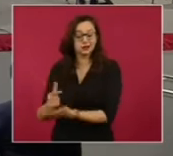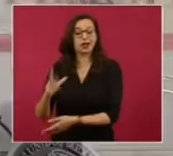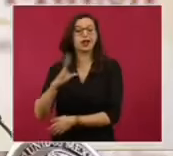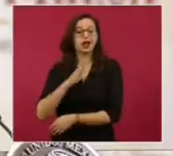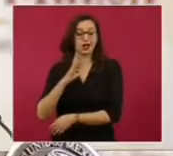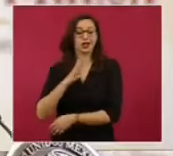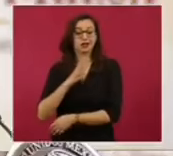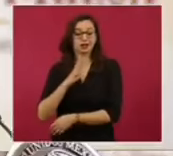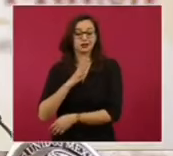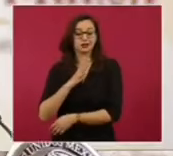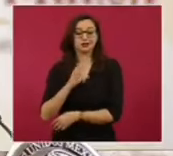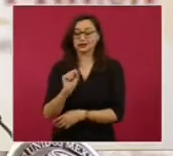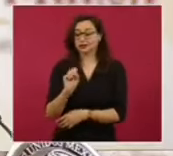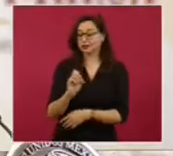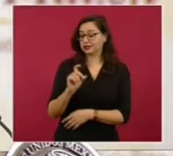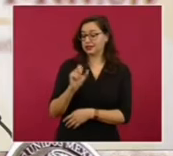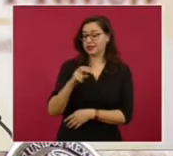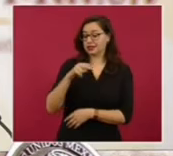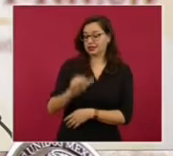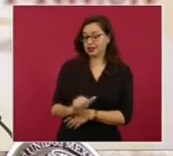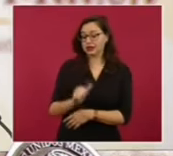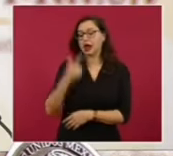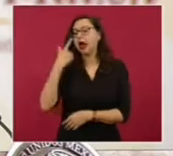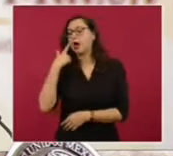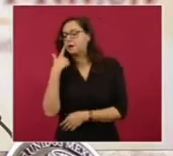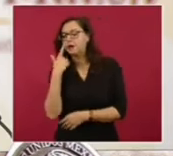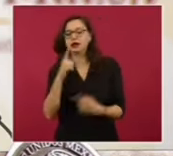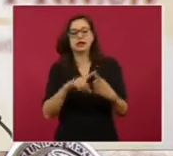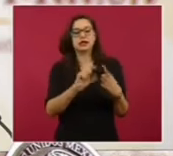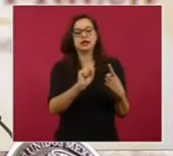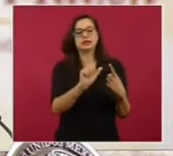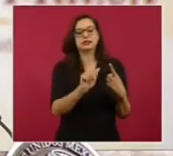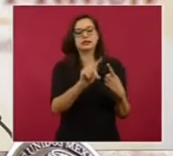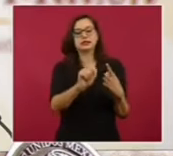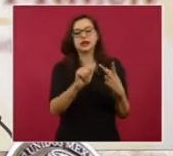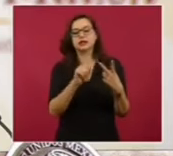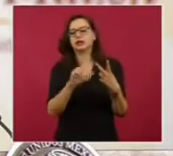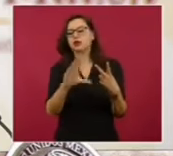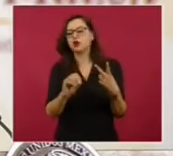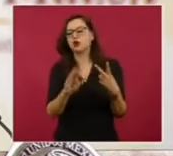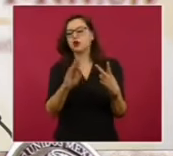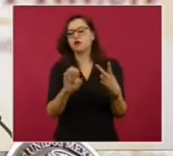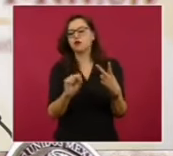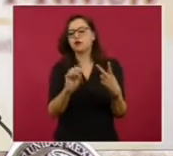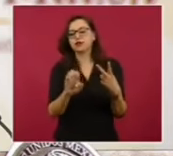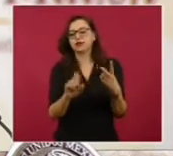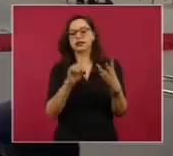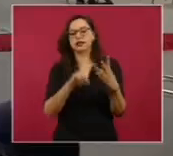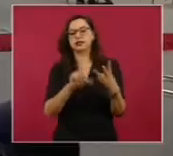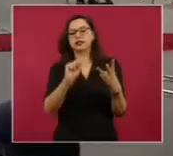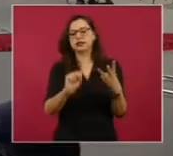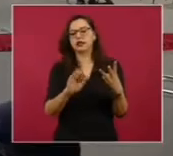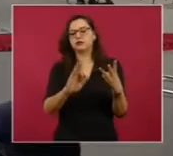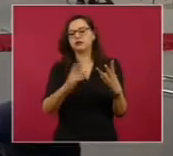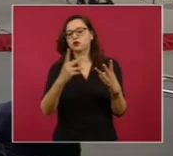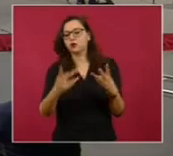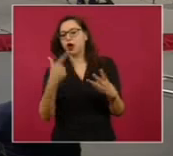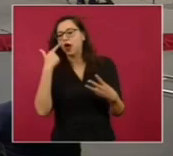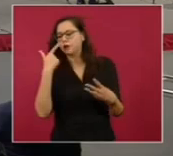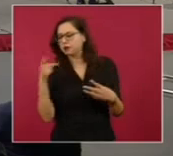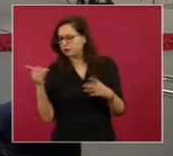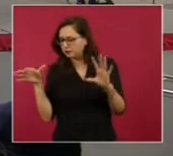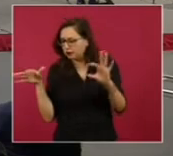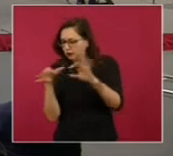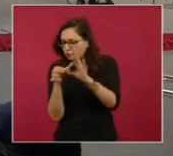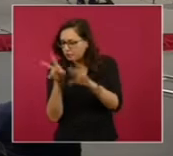Sedena consultó en las plataformas del SAT, COFESE y Secretaría de la Función Pública. Asimismo,